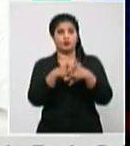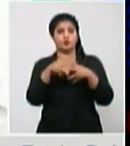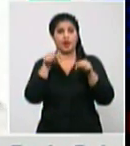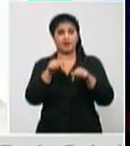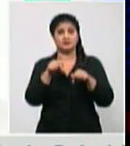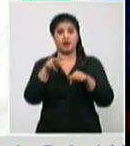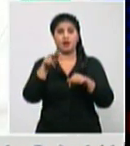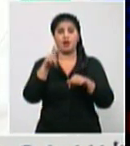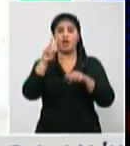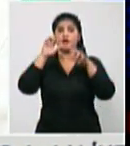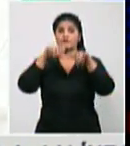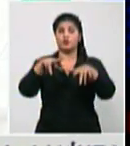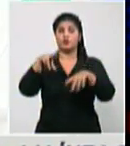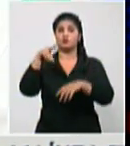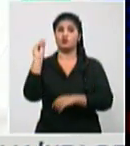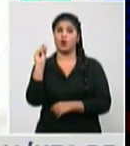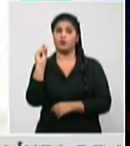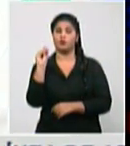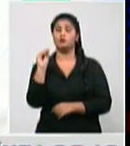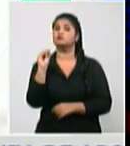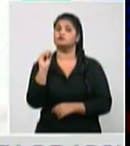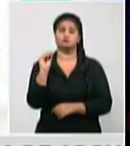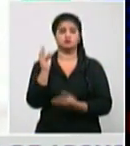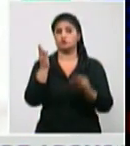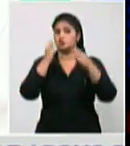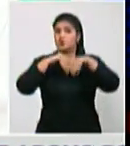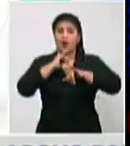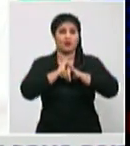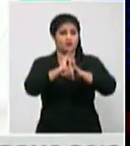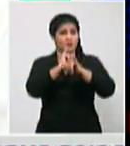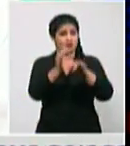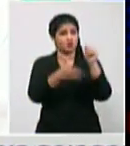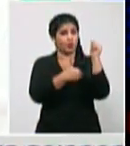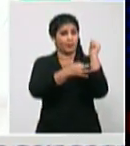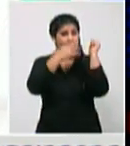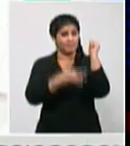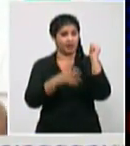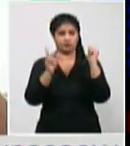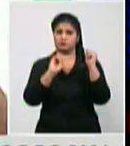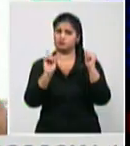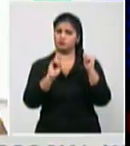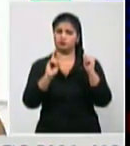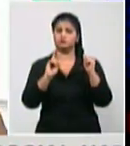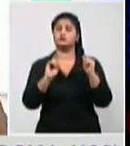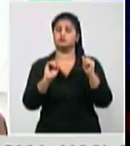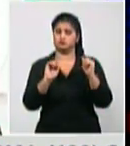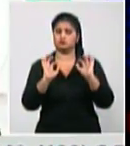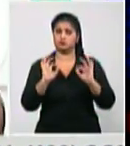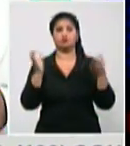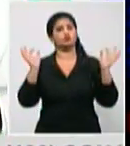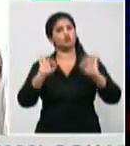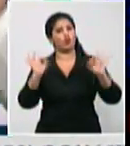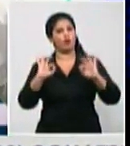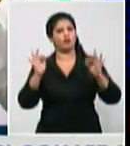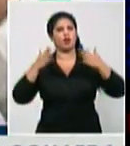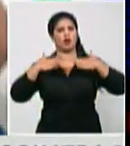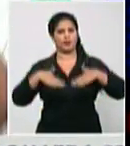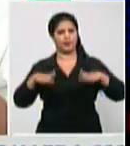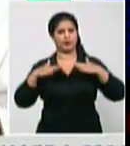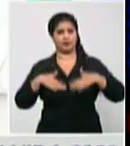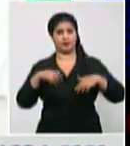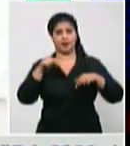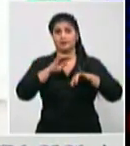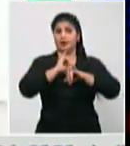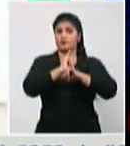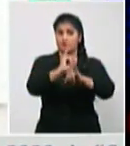no tenemos los elementos todavía como tampoco tenemos totalmente fíjate que cada vez que tú te lees una noticia esa te dices no se